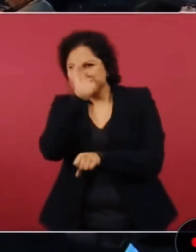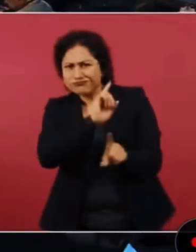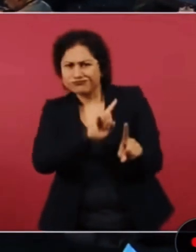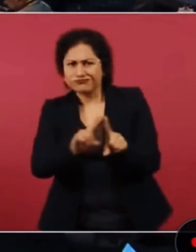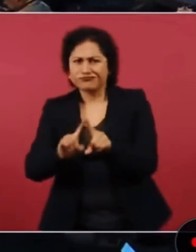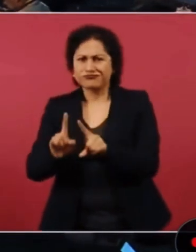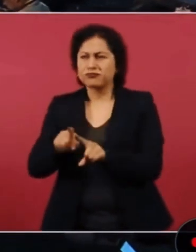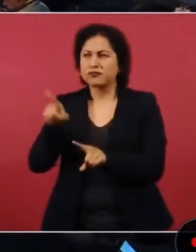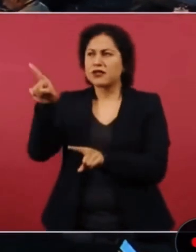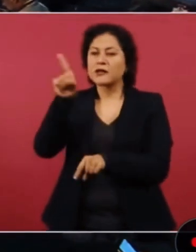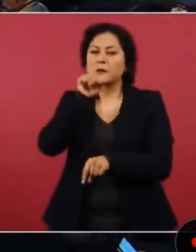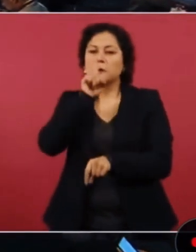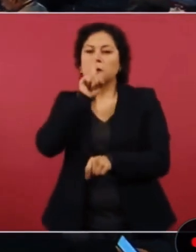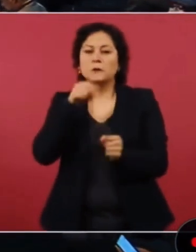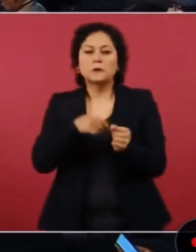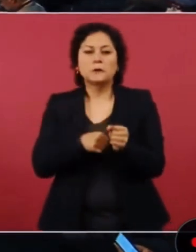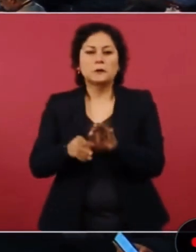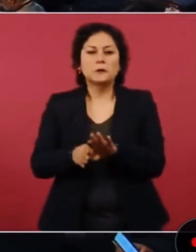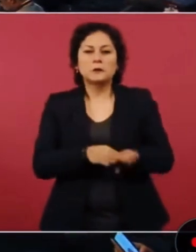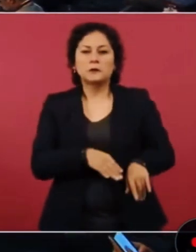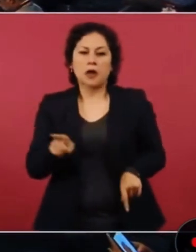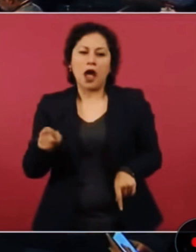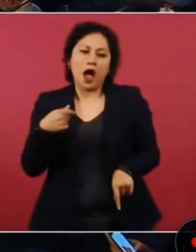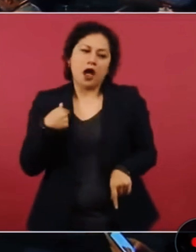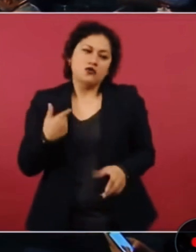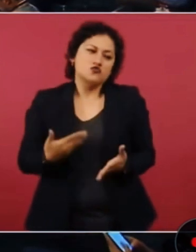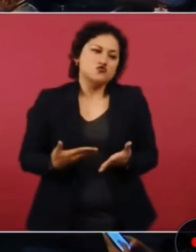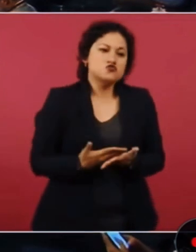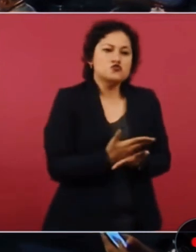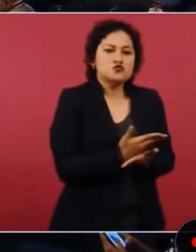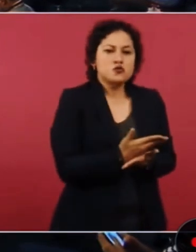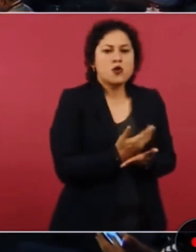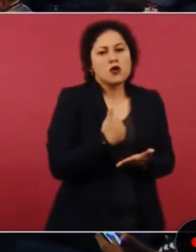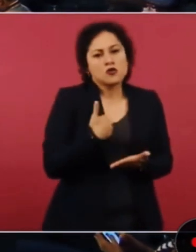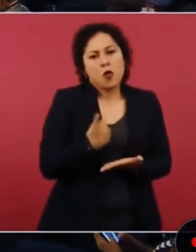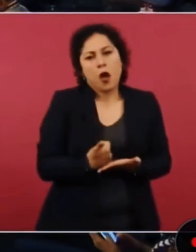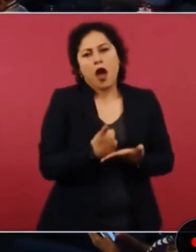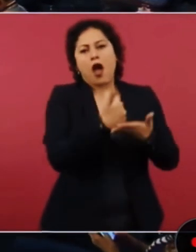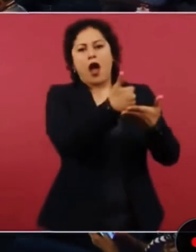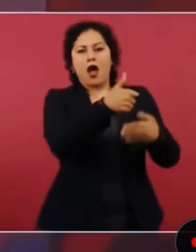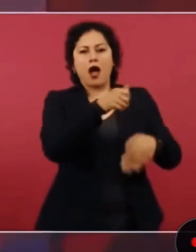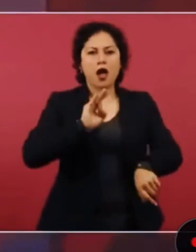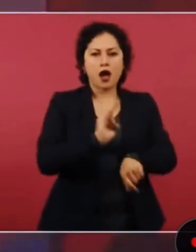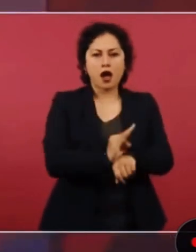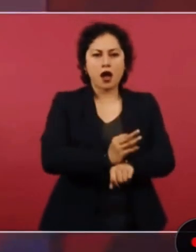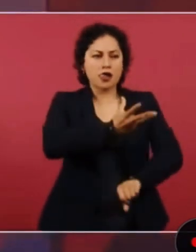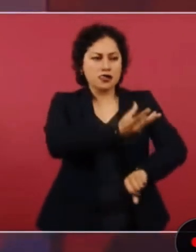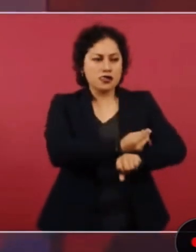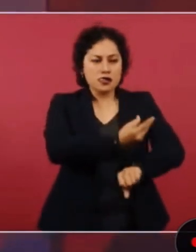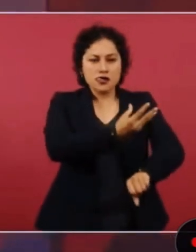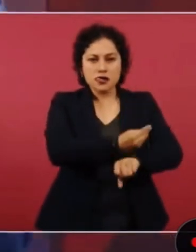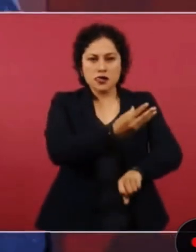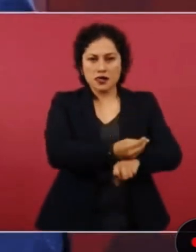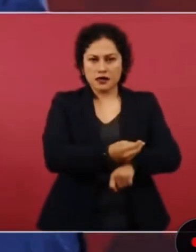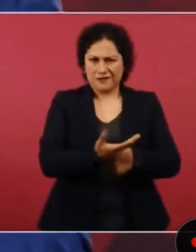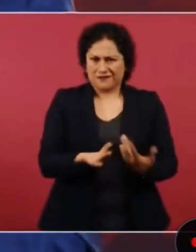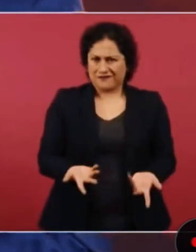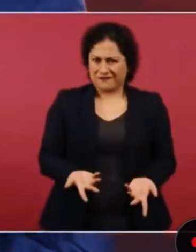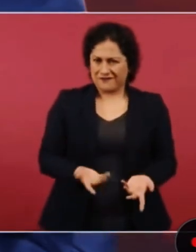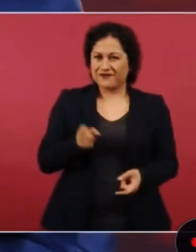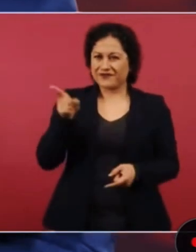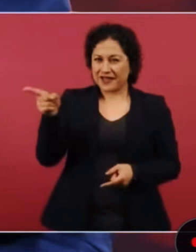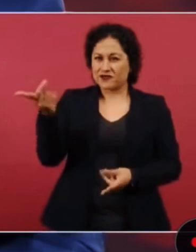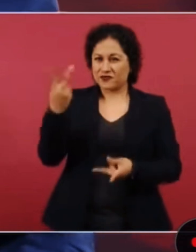venían al saqueo, pero tenían que utilizar